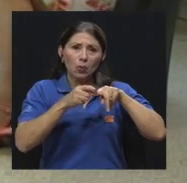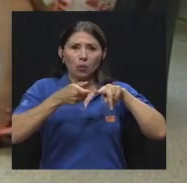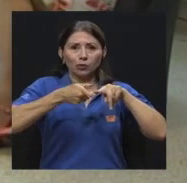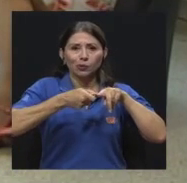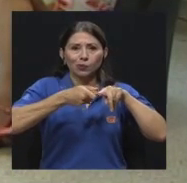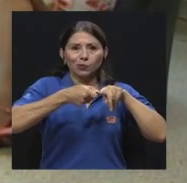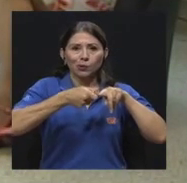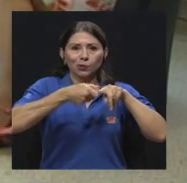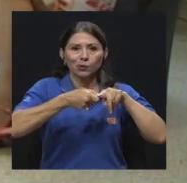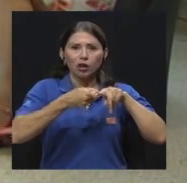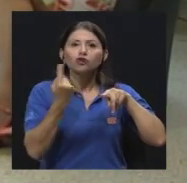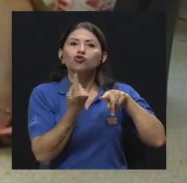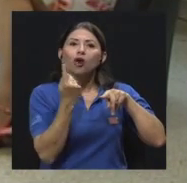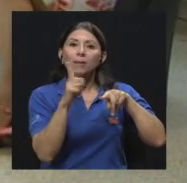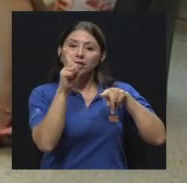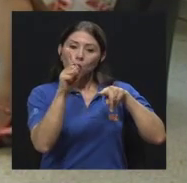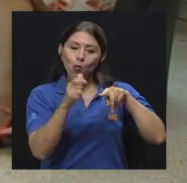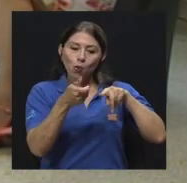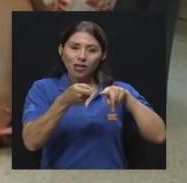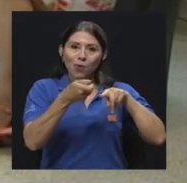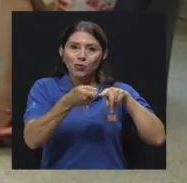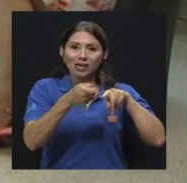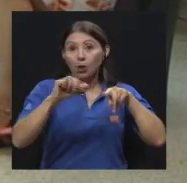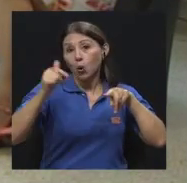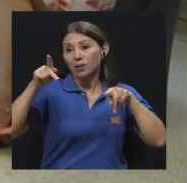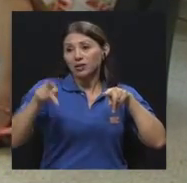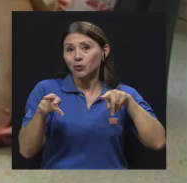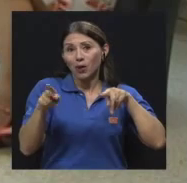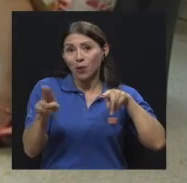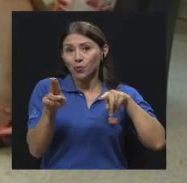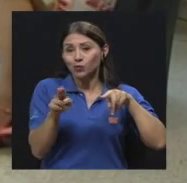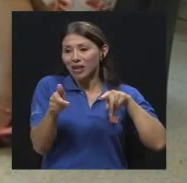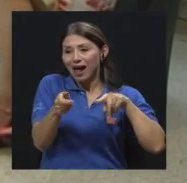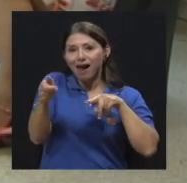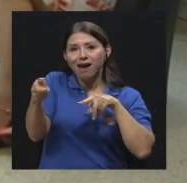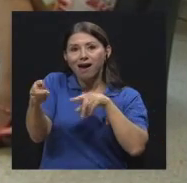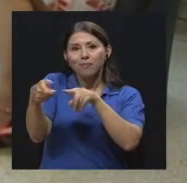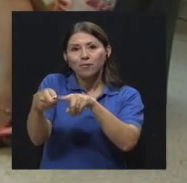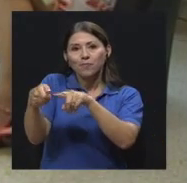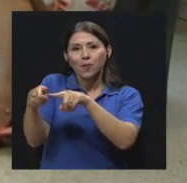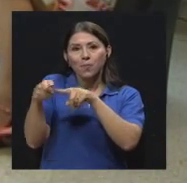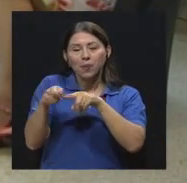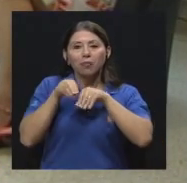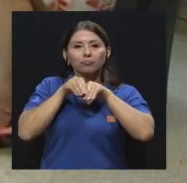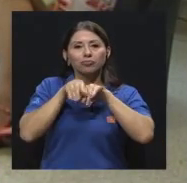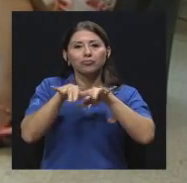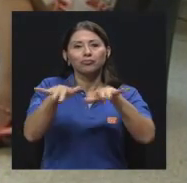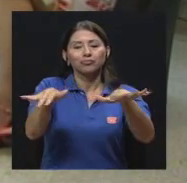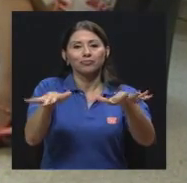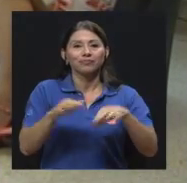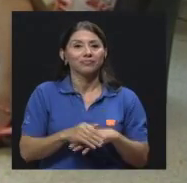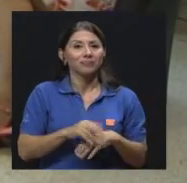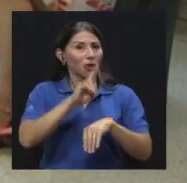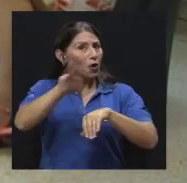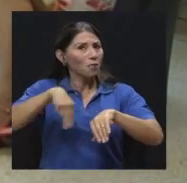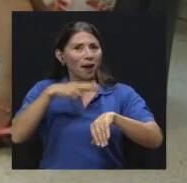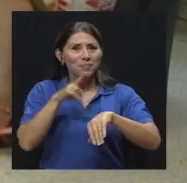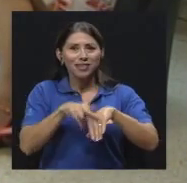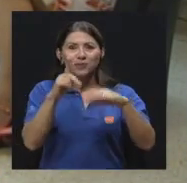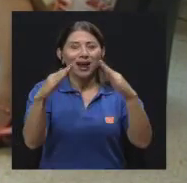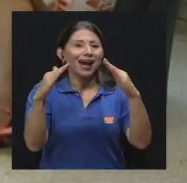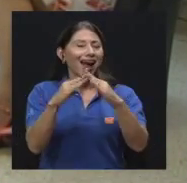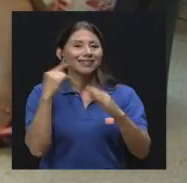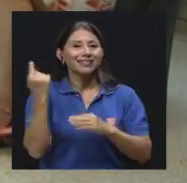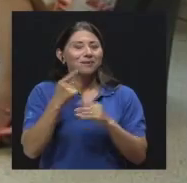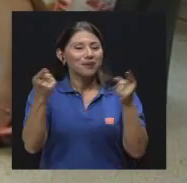ese es el único cortabuñas que hay en la casa, es generalmente todos van a tener micosis en cualquier momento. Normalmente en una casa siempre